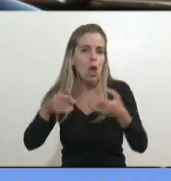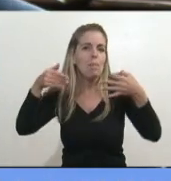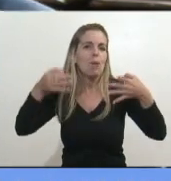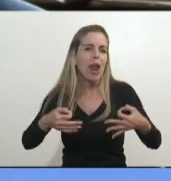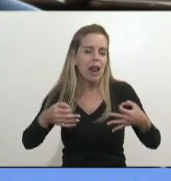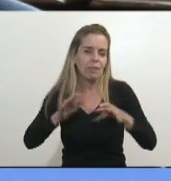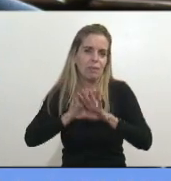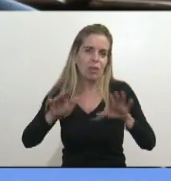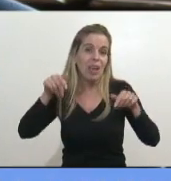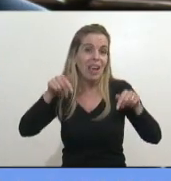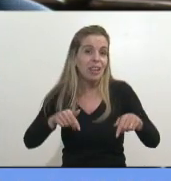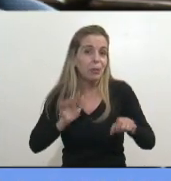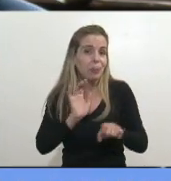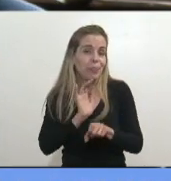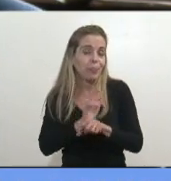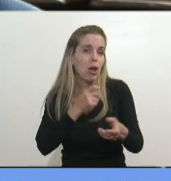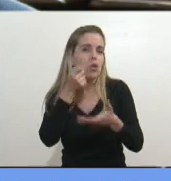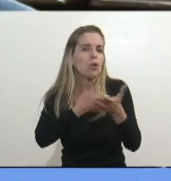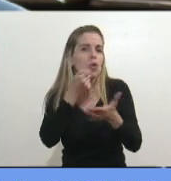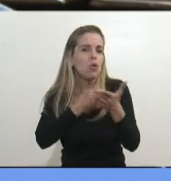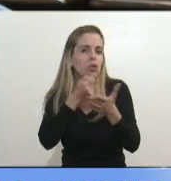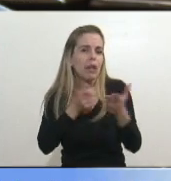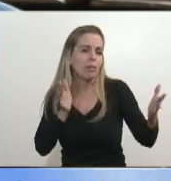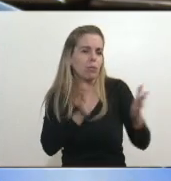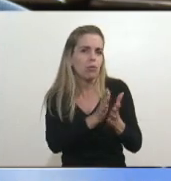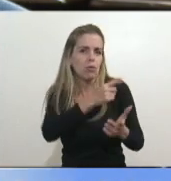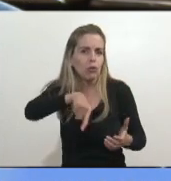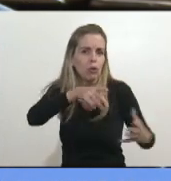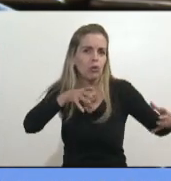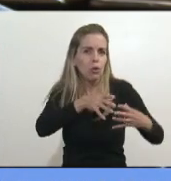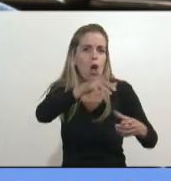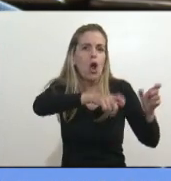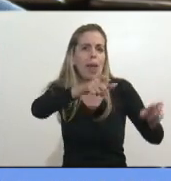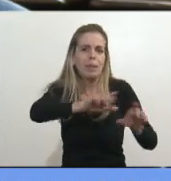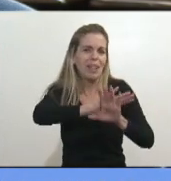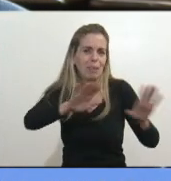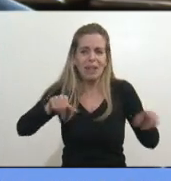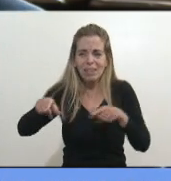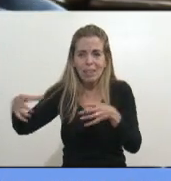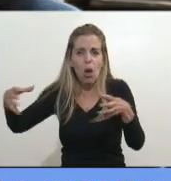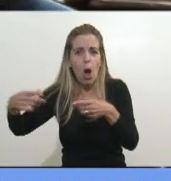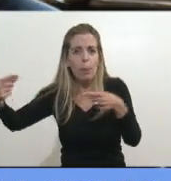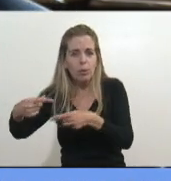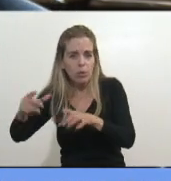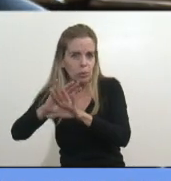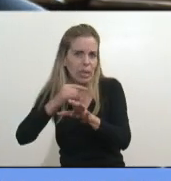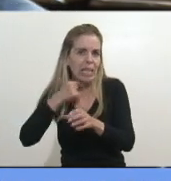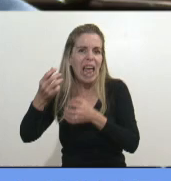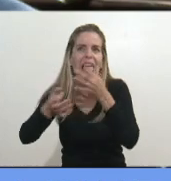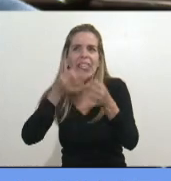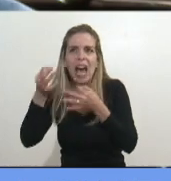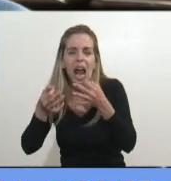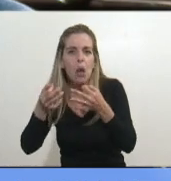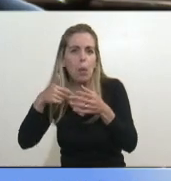así que en esta batalla estamos nosotros con el pueblo solo, que la oposición nos vayan a esperar, nos vayan a esperar, esto que dice que vamos a hablar del diálogo, y que vamos a votar,